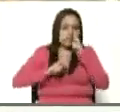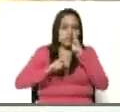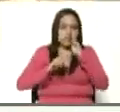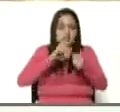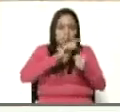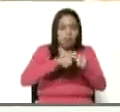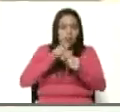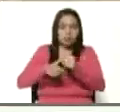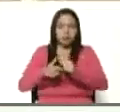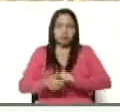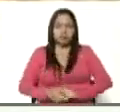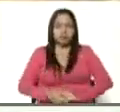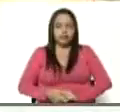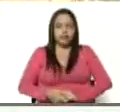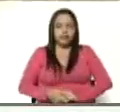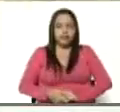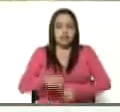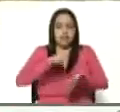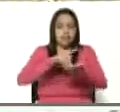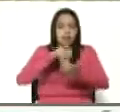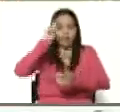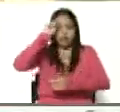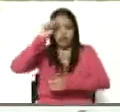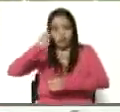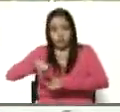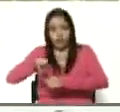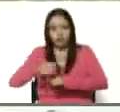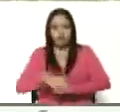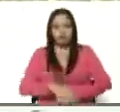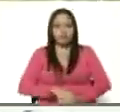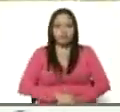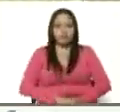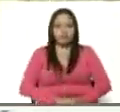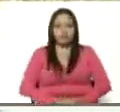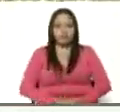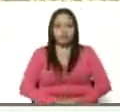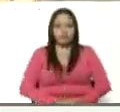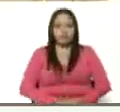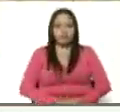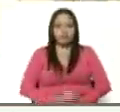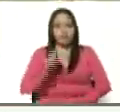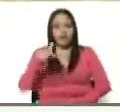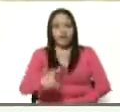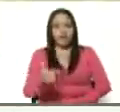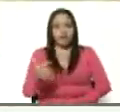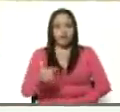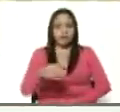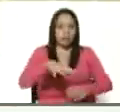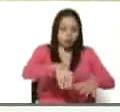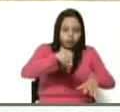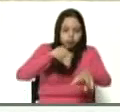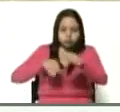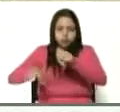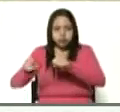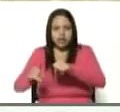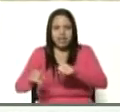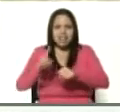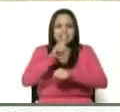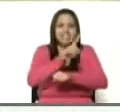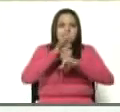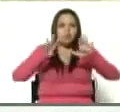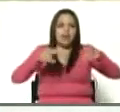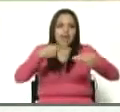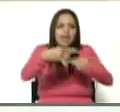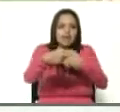Mellado, parroquia El Sombrero, fundo Larapinta. Aquí estamos cosechando 19 hectáreas de cebolla